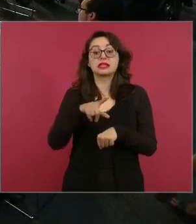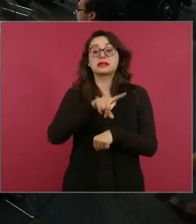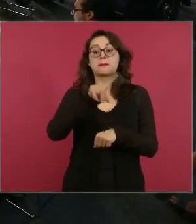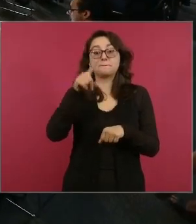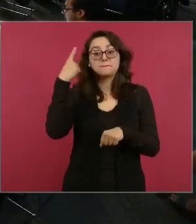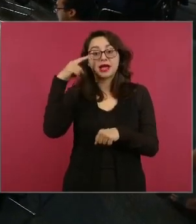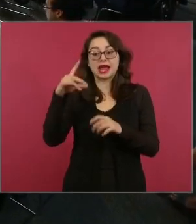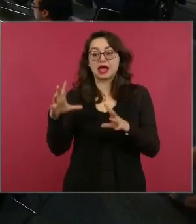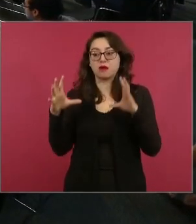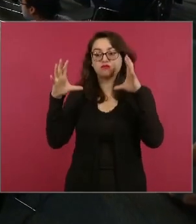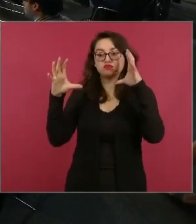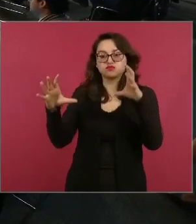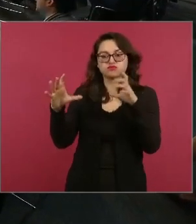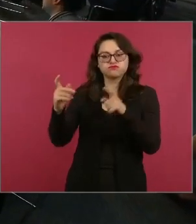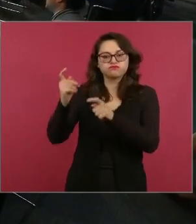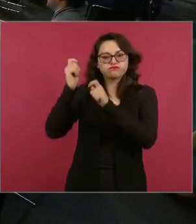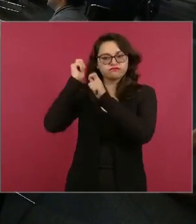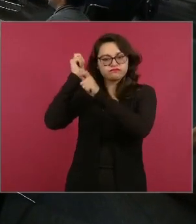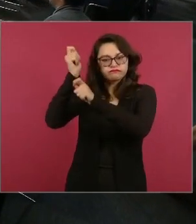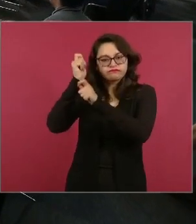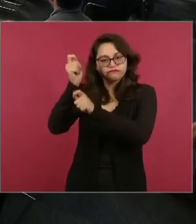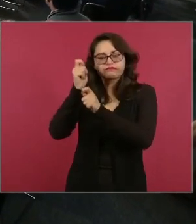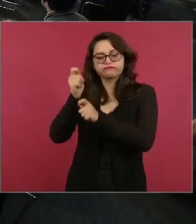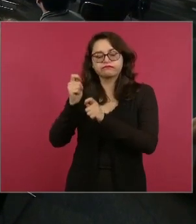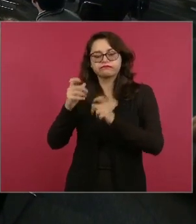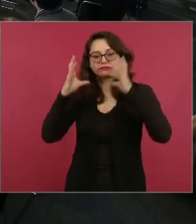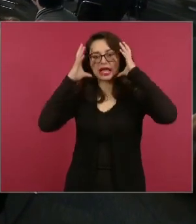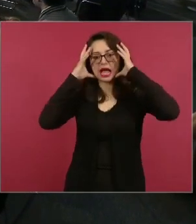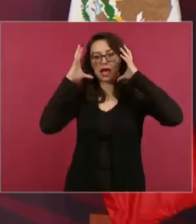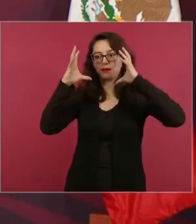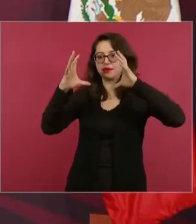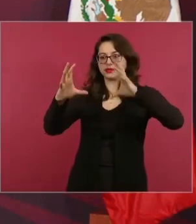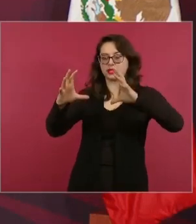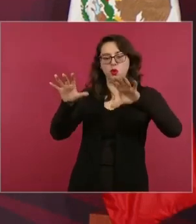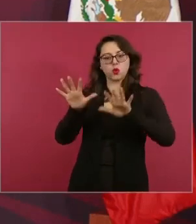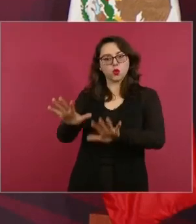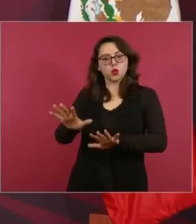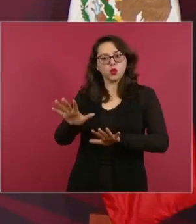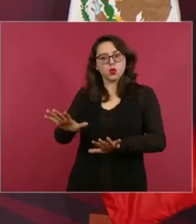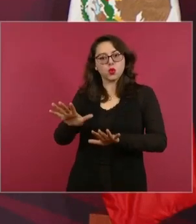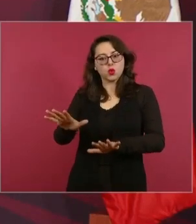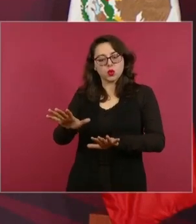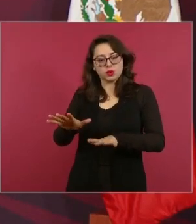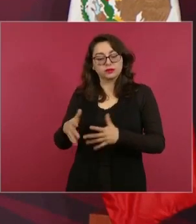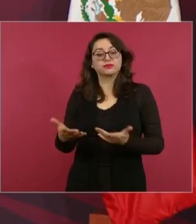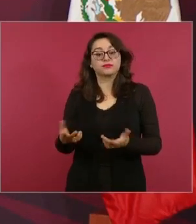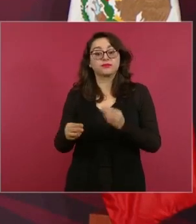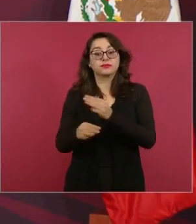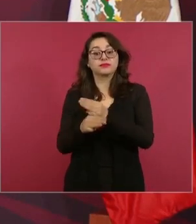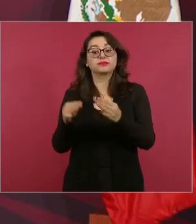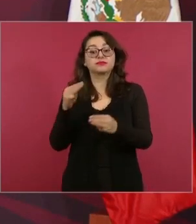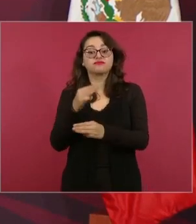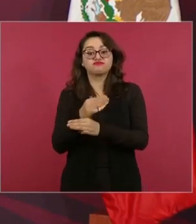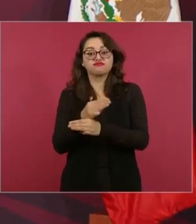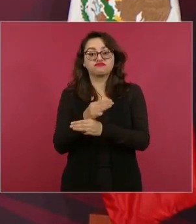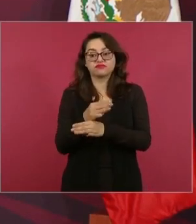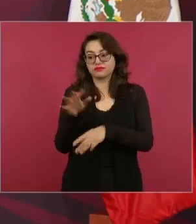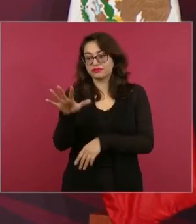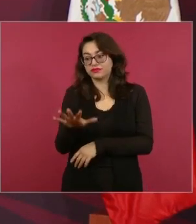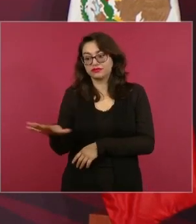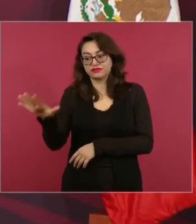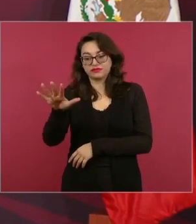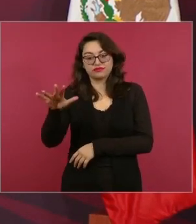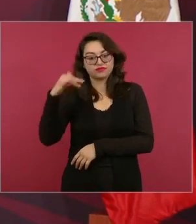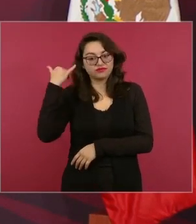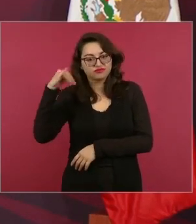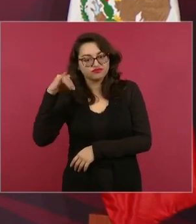colosales olmecas que son únicas pero el material para